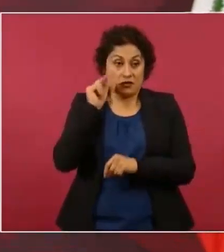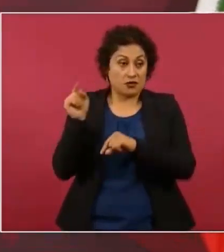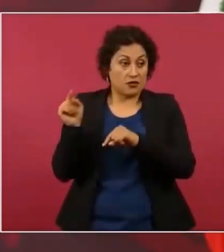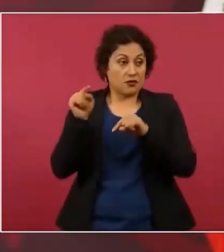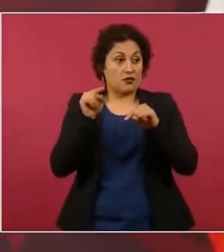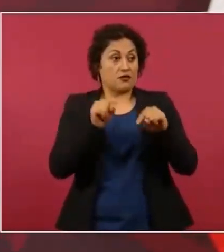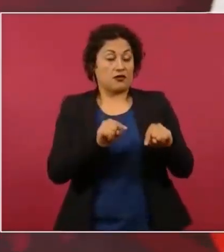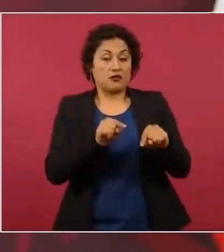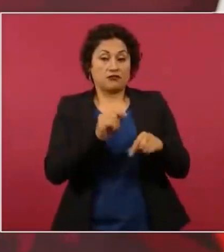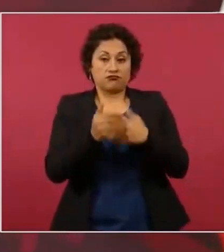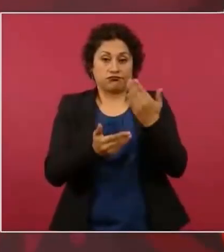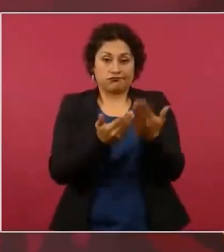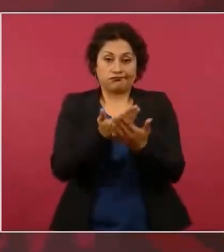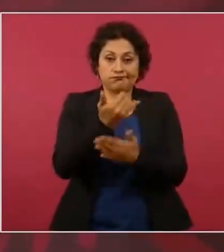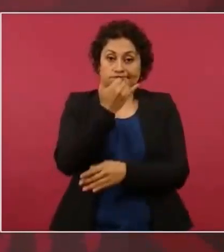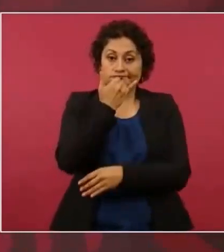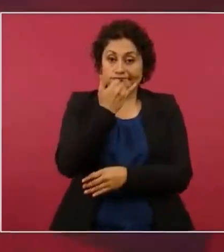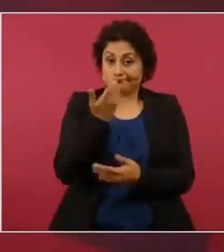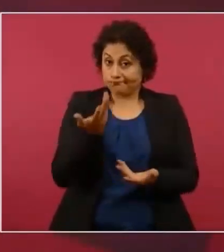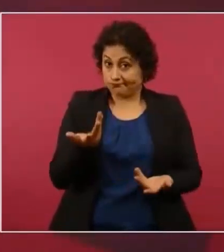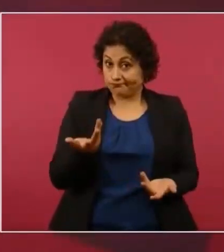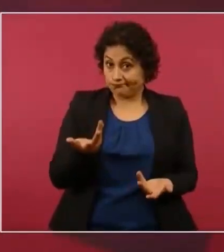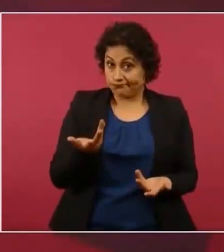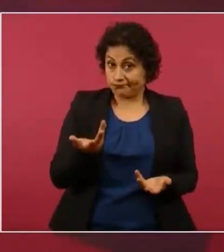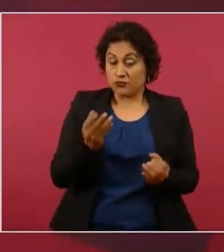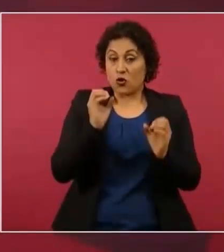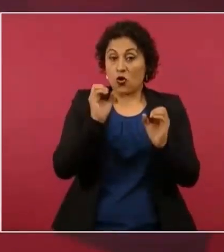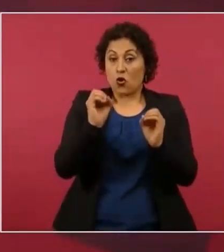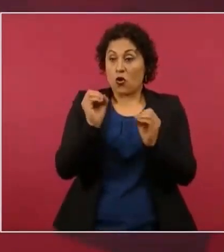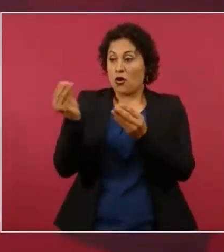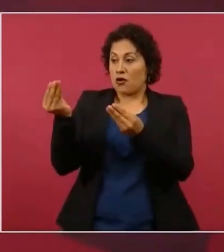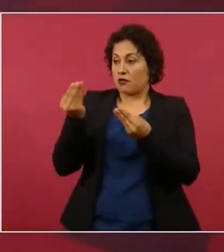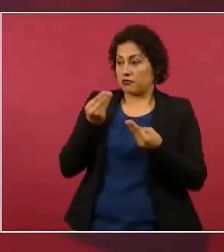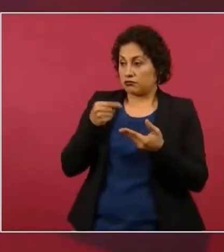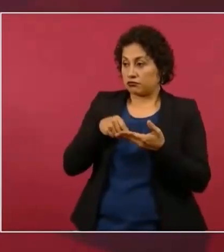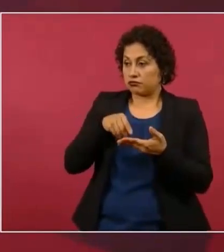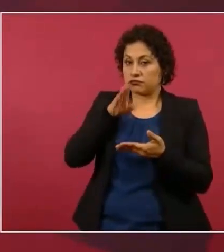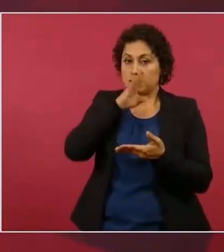¿me equivoqué o no me dieron bien la información?